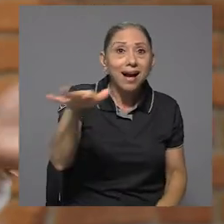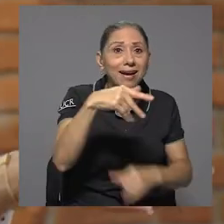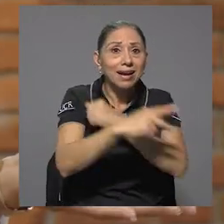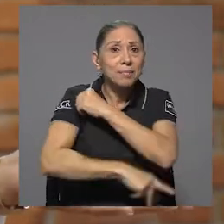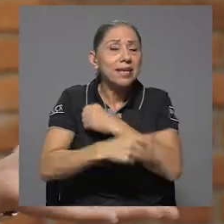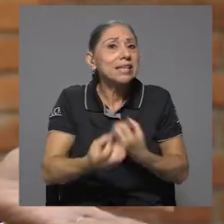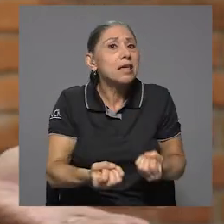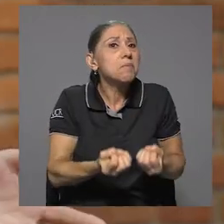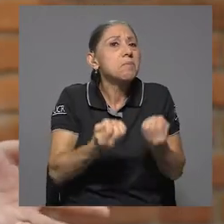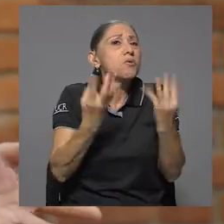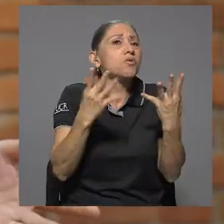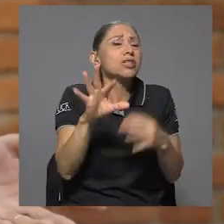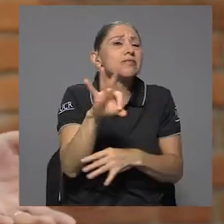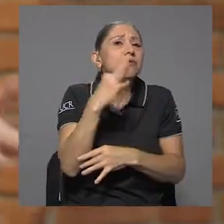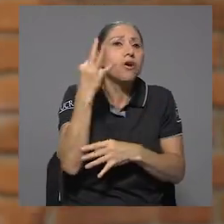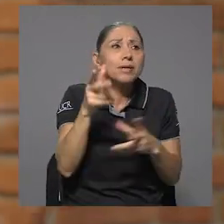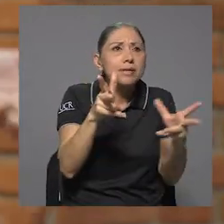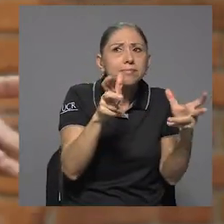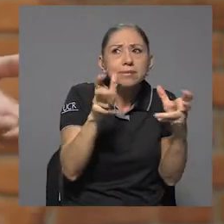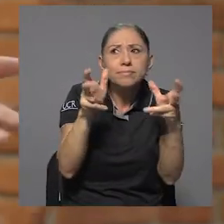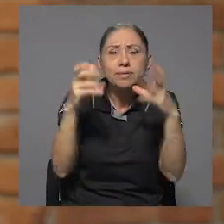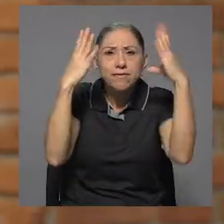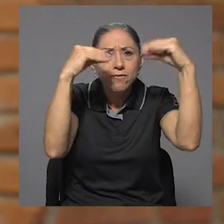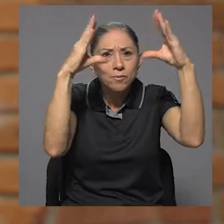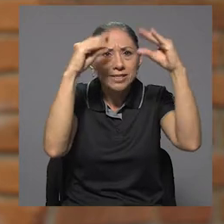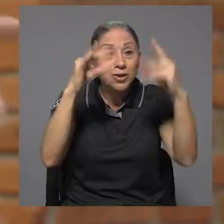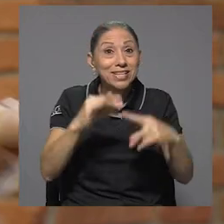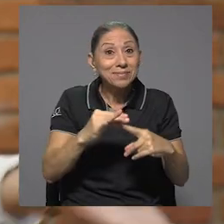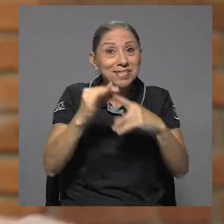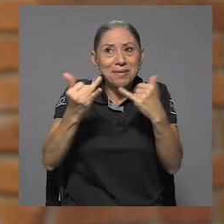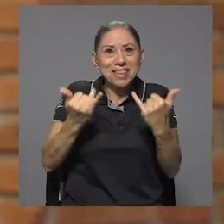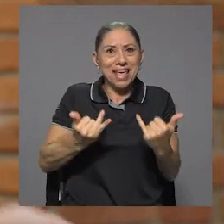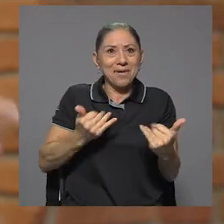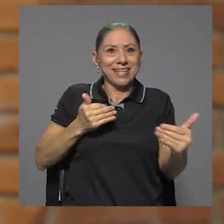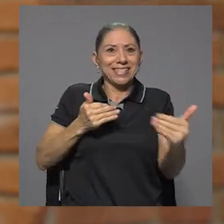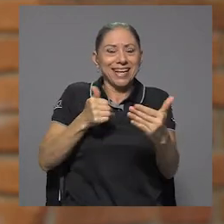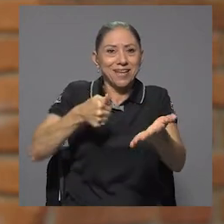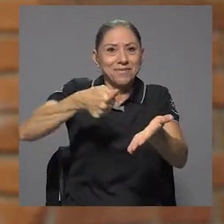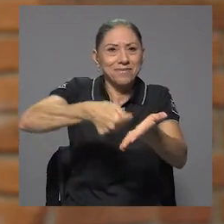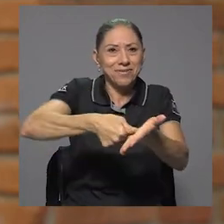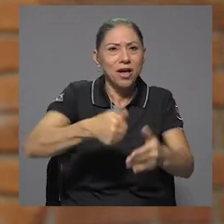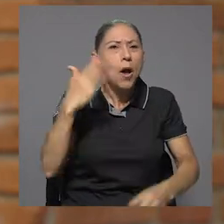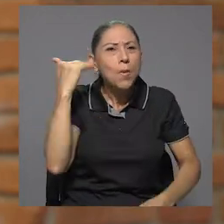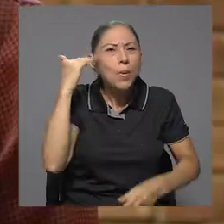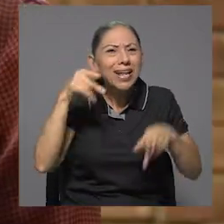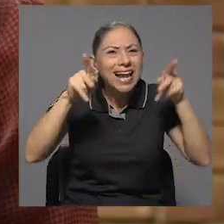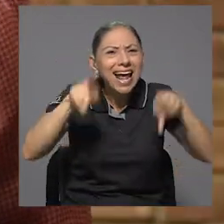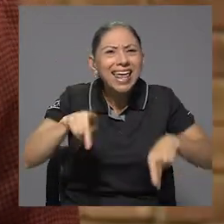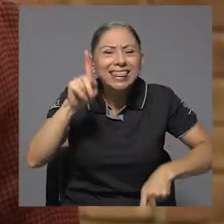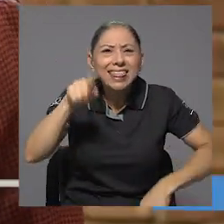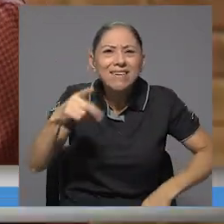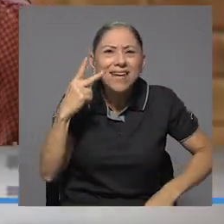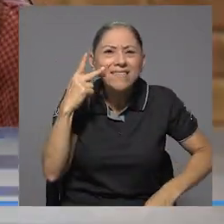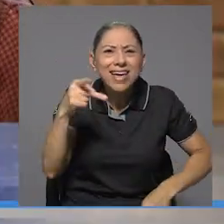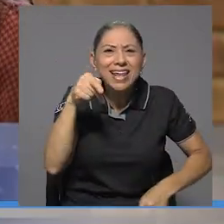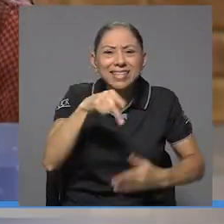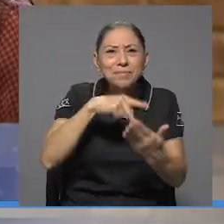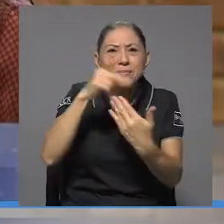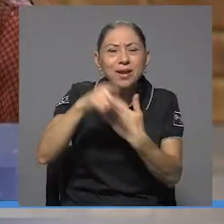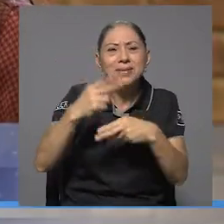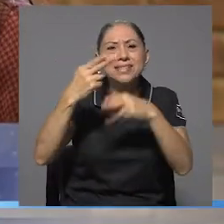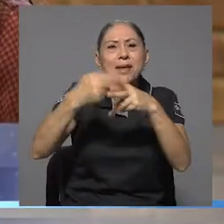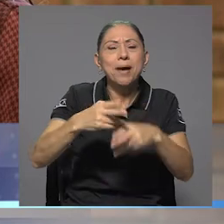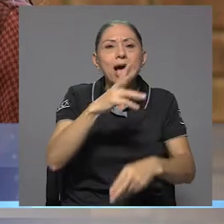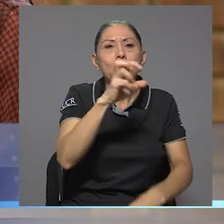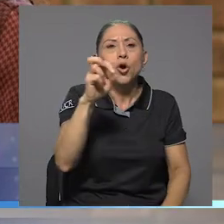sobre todo cuando viene la época electoral, ¿qué de diferente o por qué la gente tendría que ver Costa Rica en juego? Claro, pues sí, como usted lo